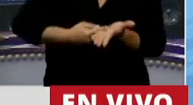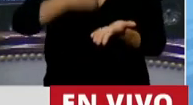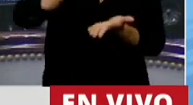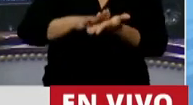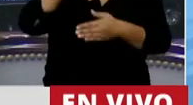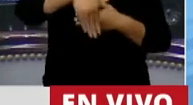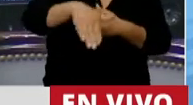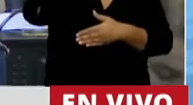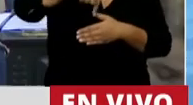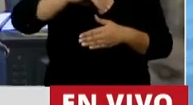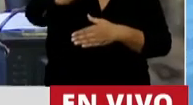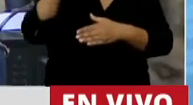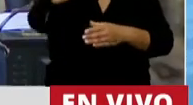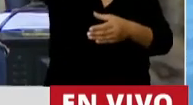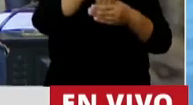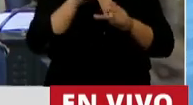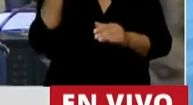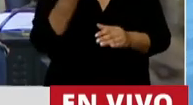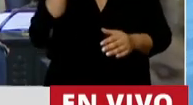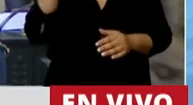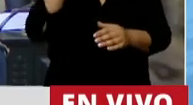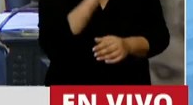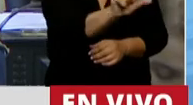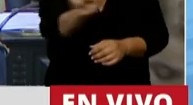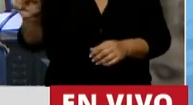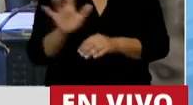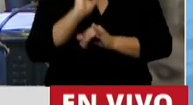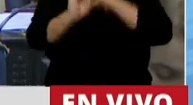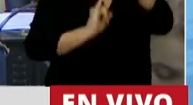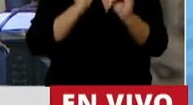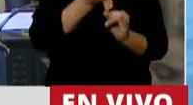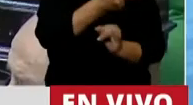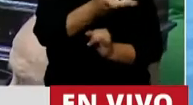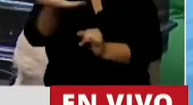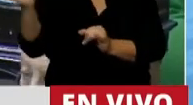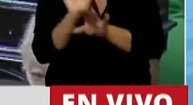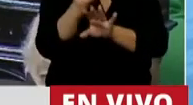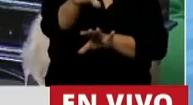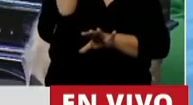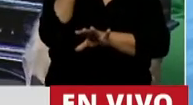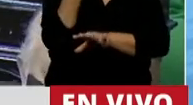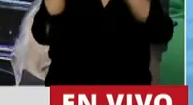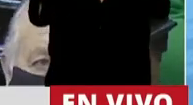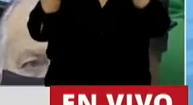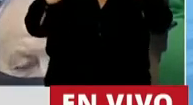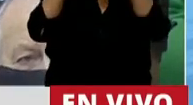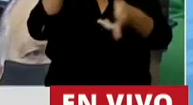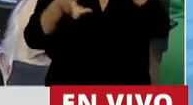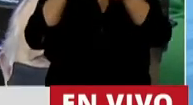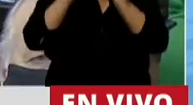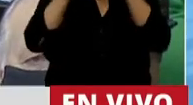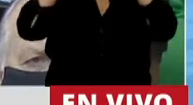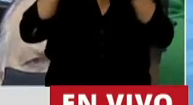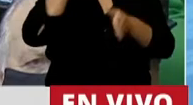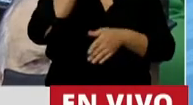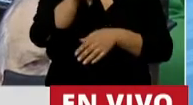lo que se va a votar esta madrugada. Por lo tanto, como hay tanta información, elijo esta noche hablarles a las mujeres, a